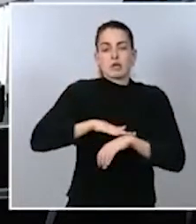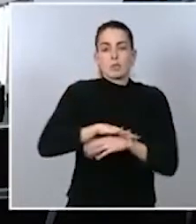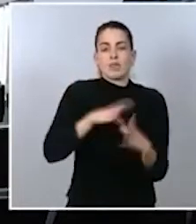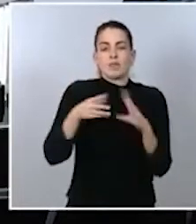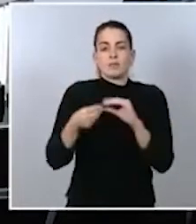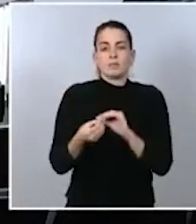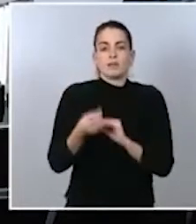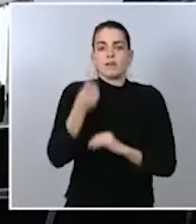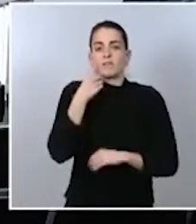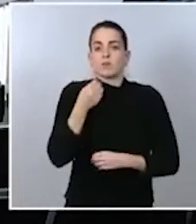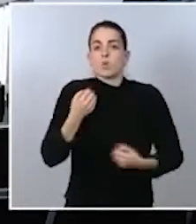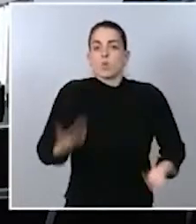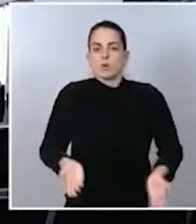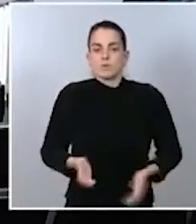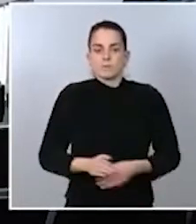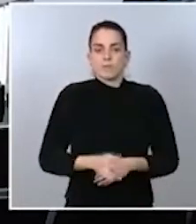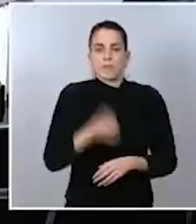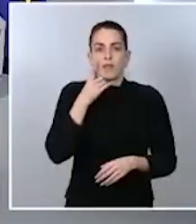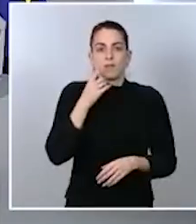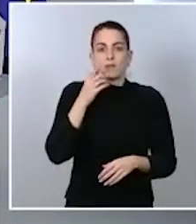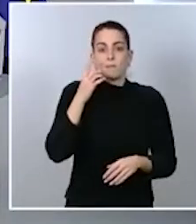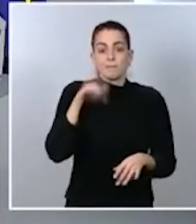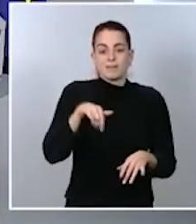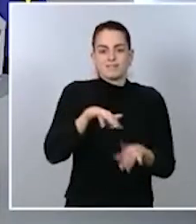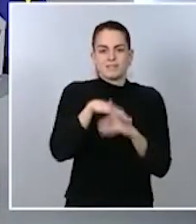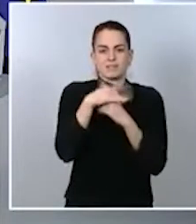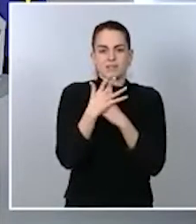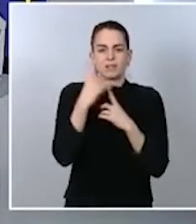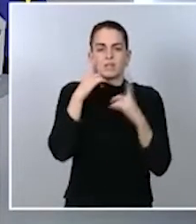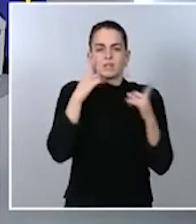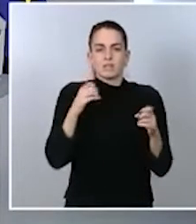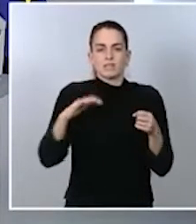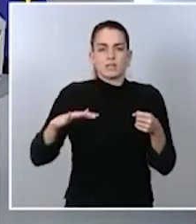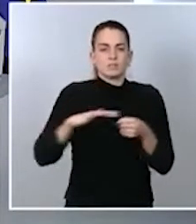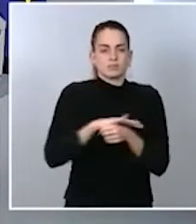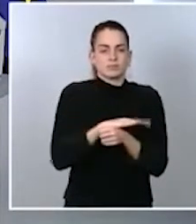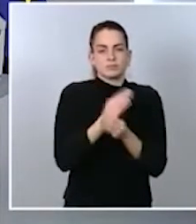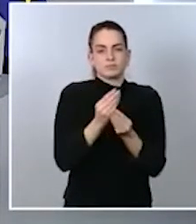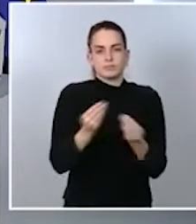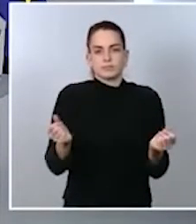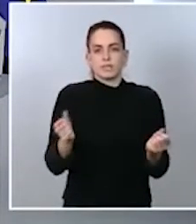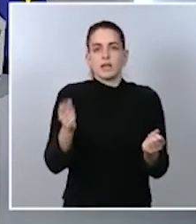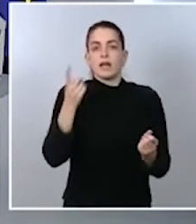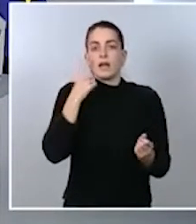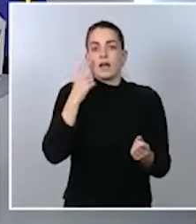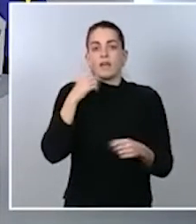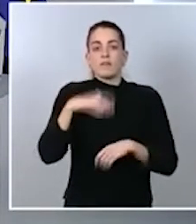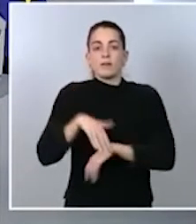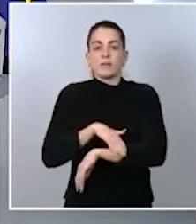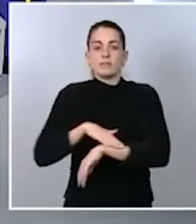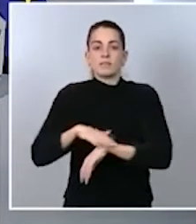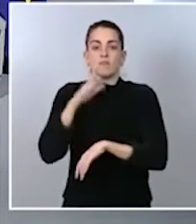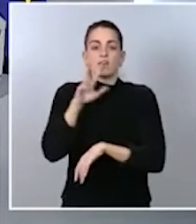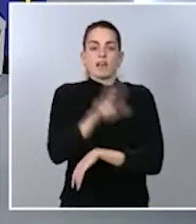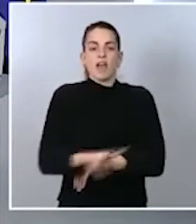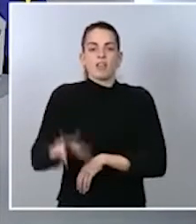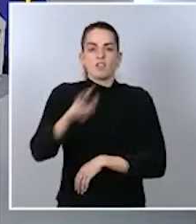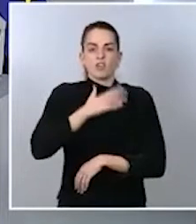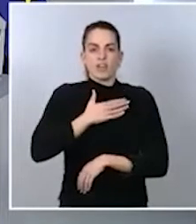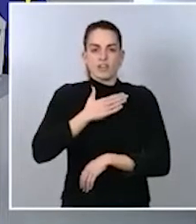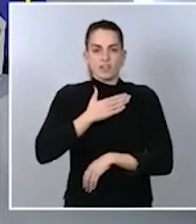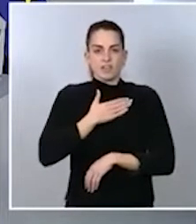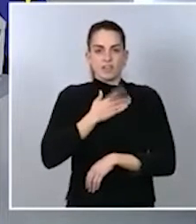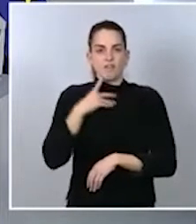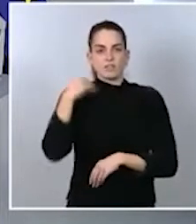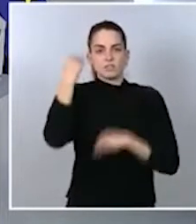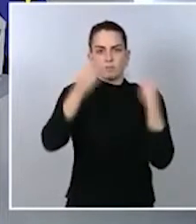este sentido, para paliar esta situación. Y el socio minoritario del Ejecutivo plantea la nacionalización. Entonces, quería saber si esto